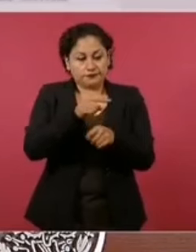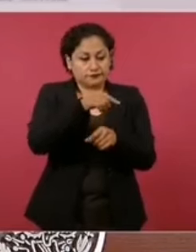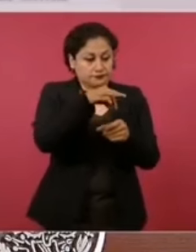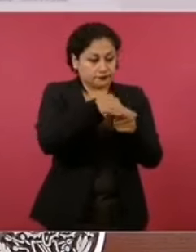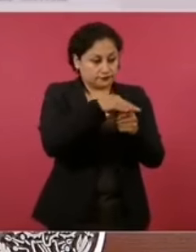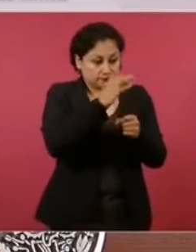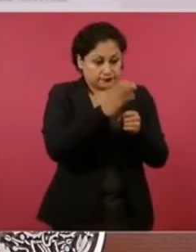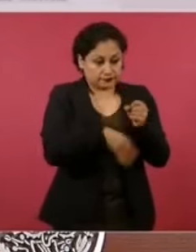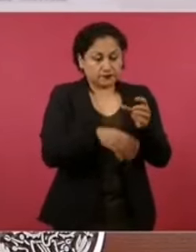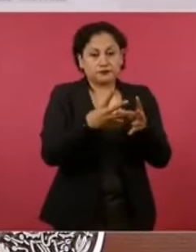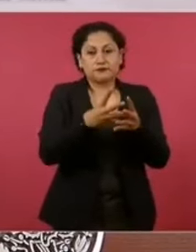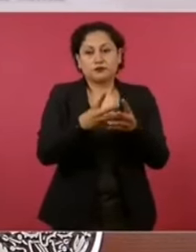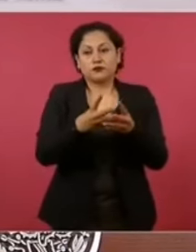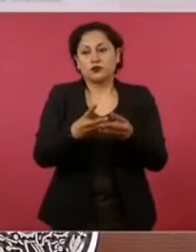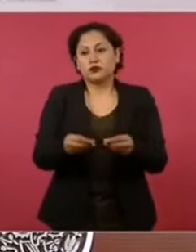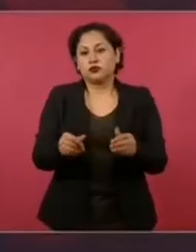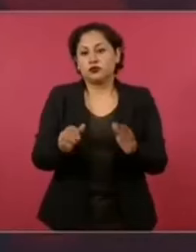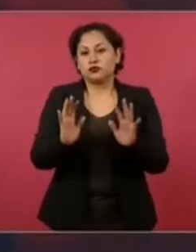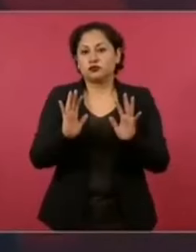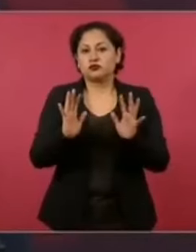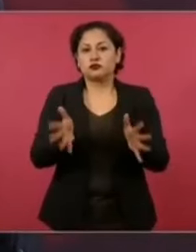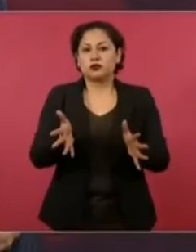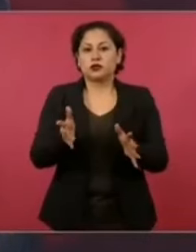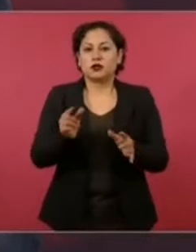Pero terminaba uno